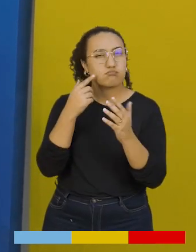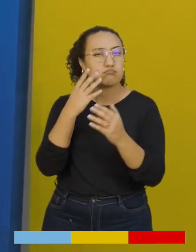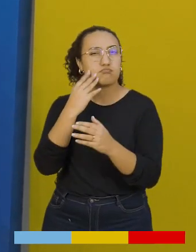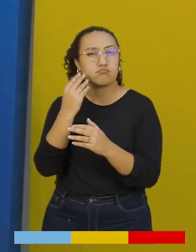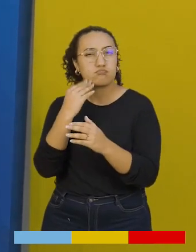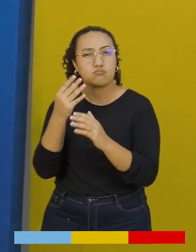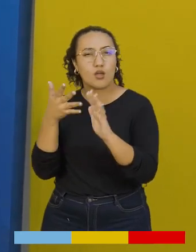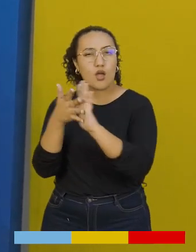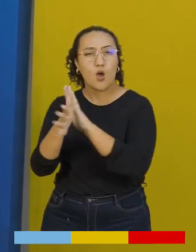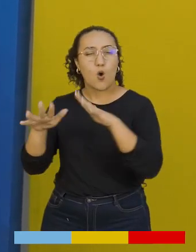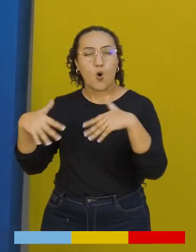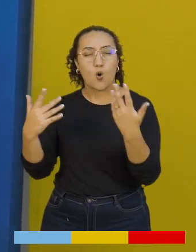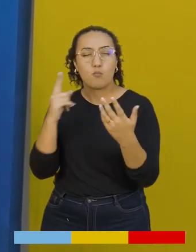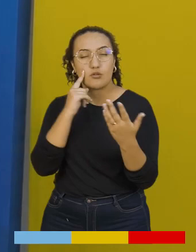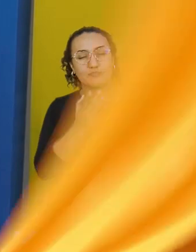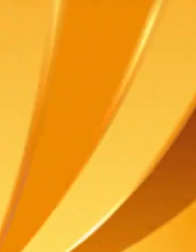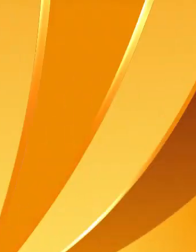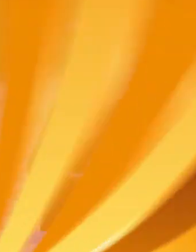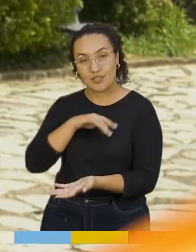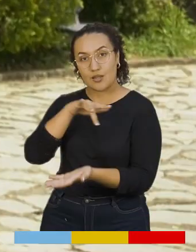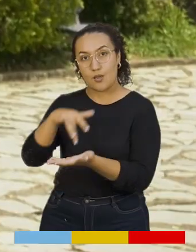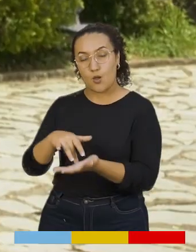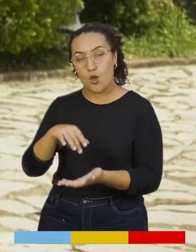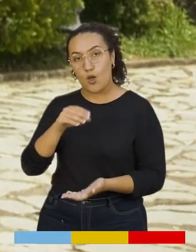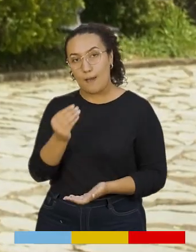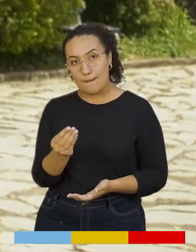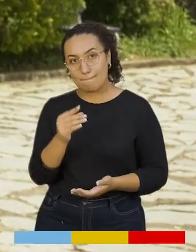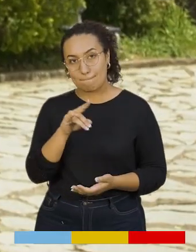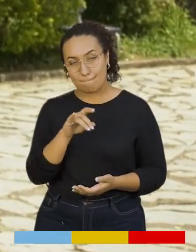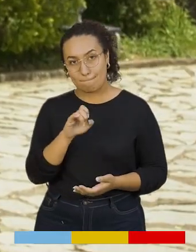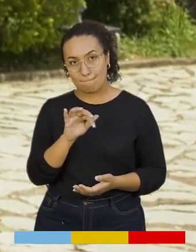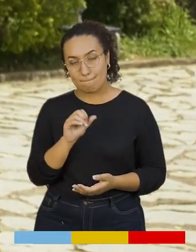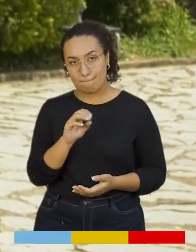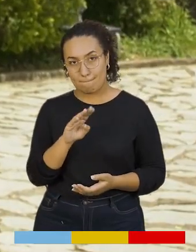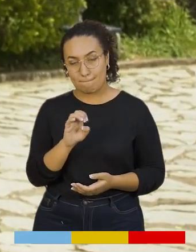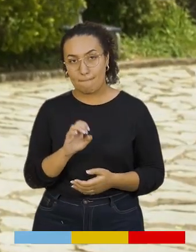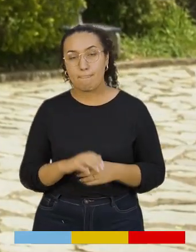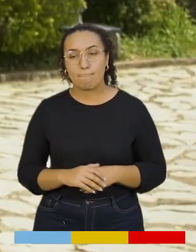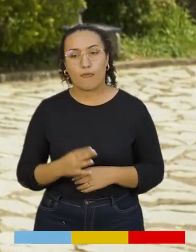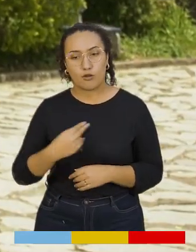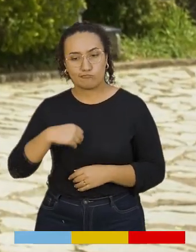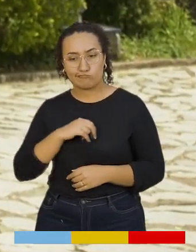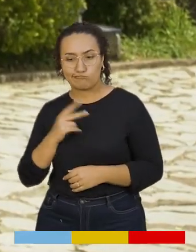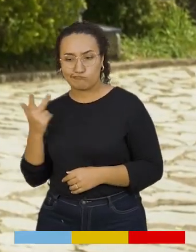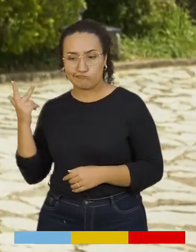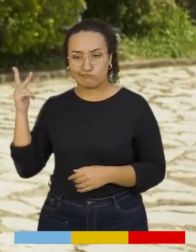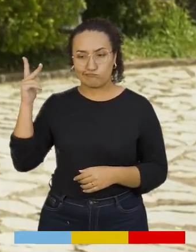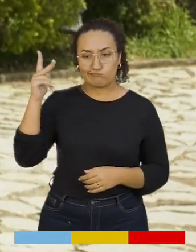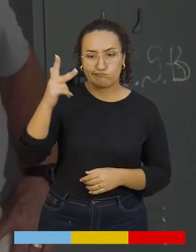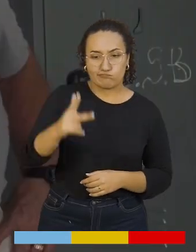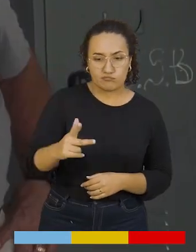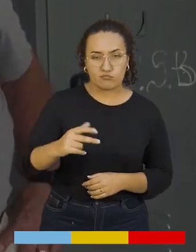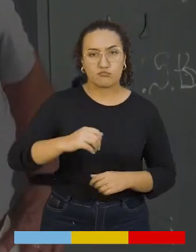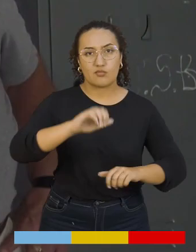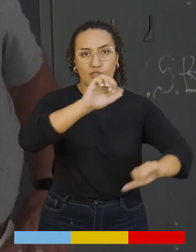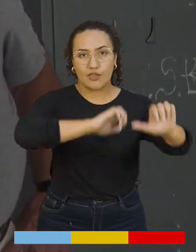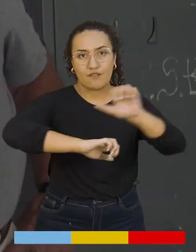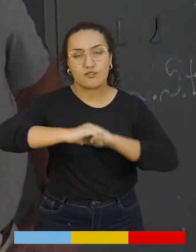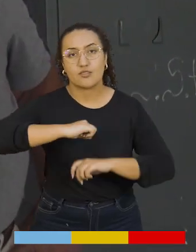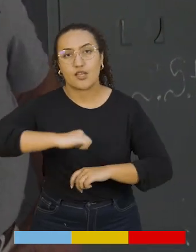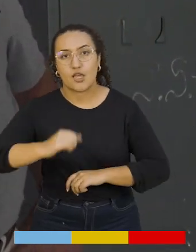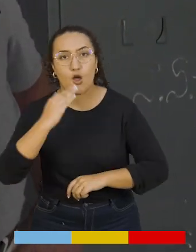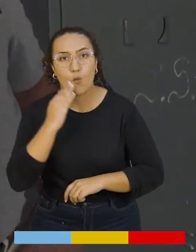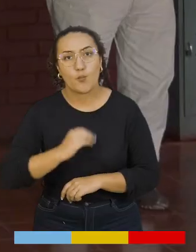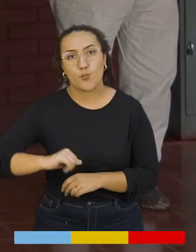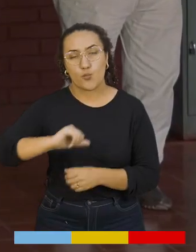flagelo. Veamos cómo fue esta experiencia. Hoy llegamos al municipio de Quetame. Llegó Rodando por los Derechos de las Mujeres